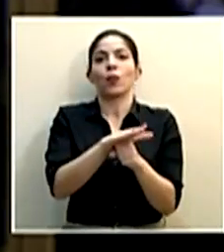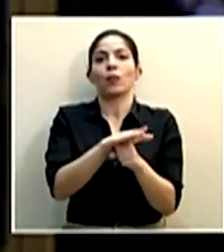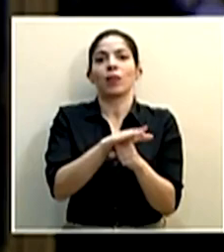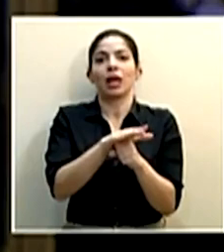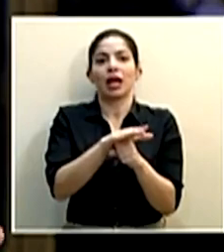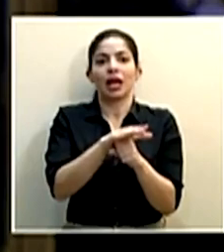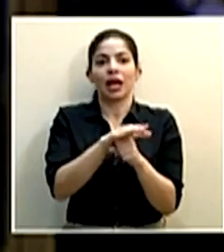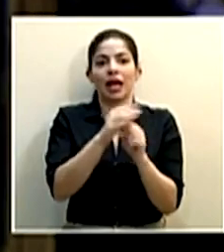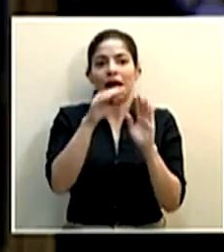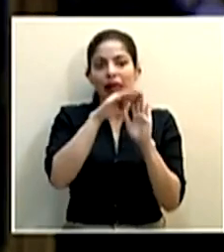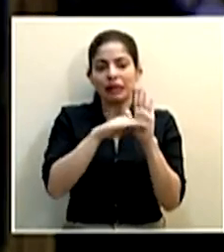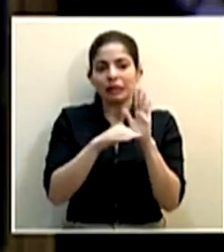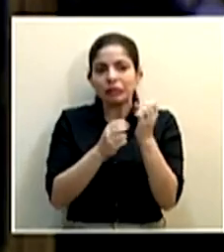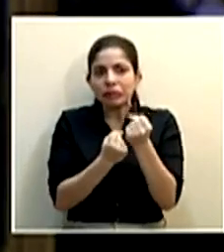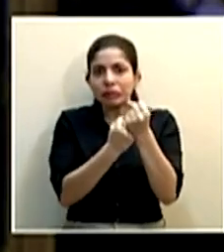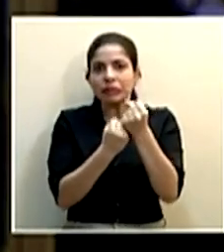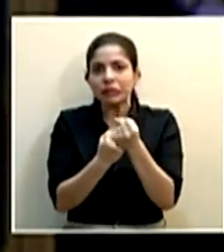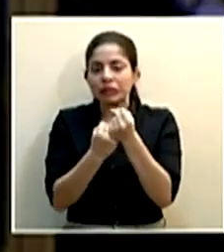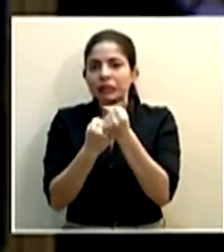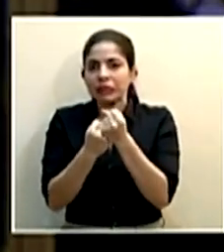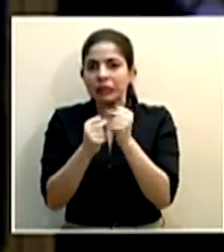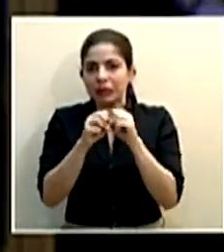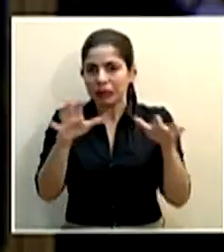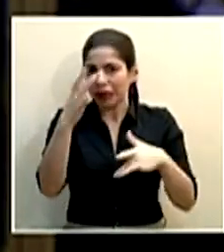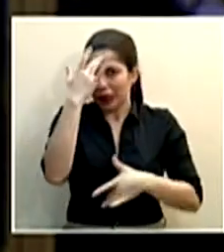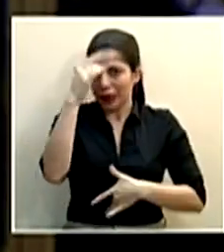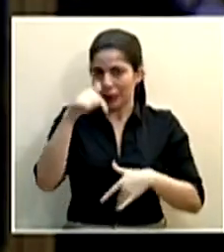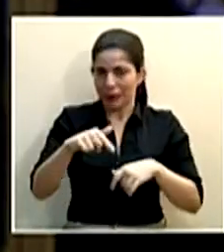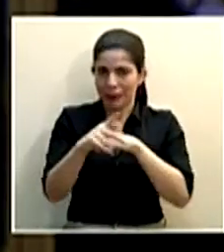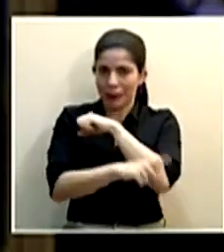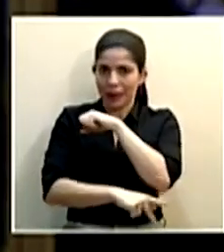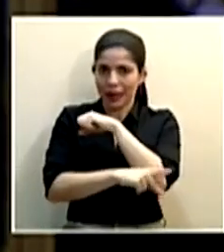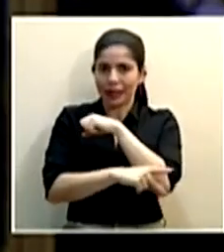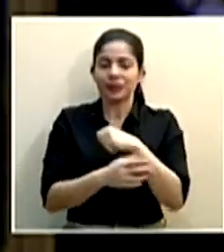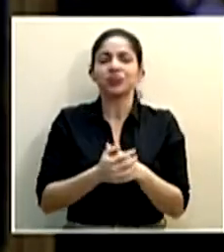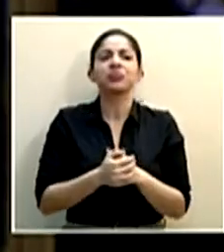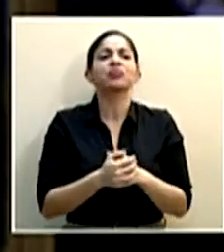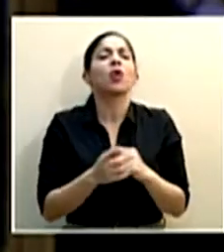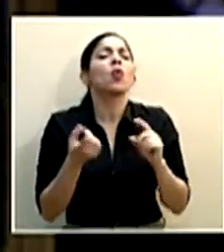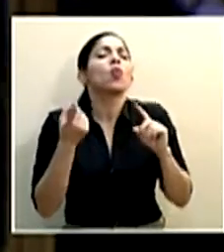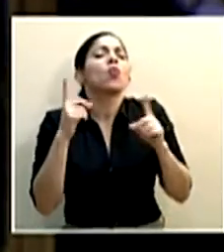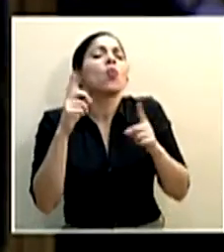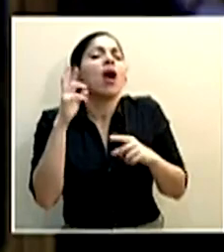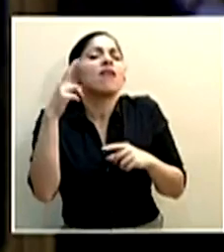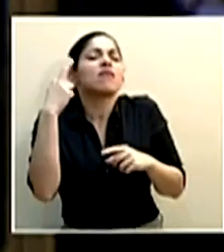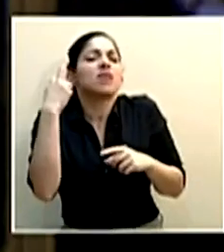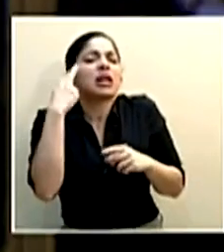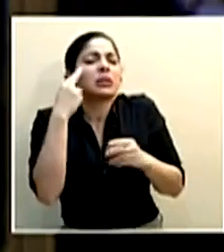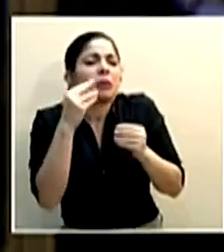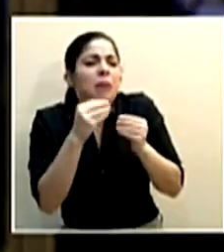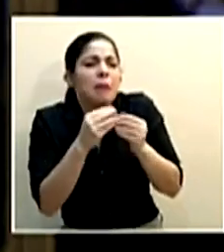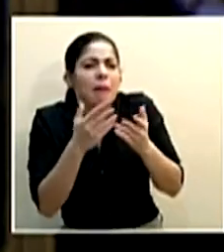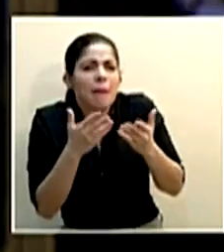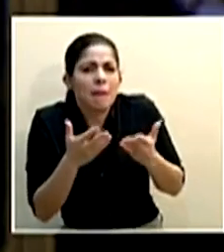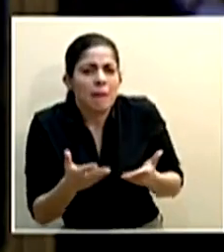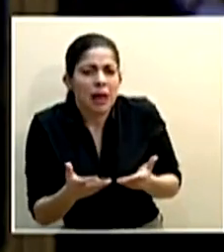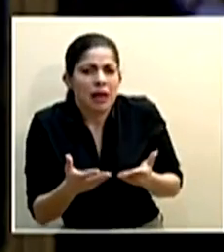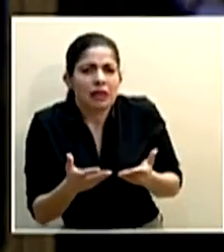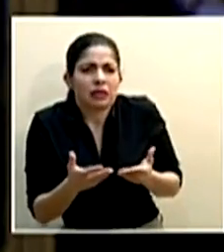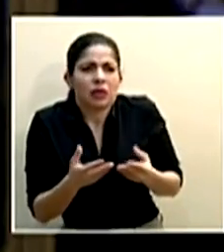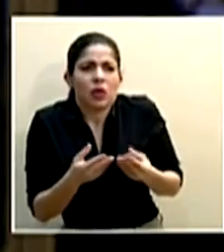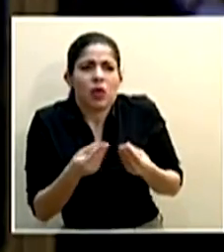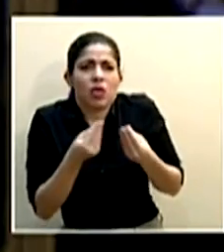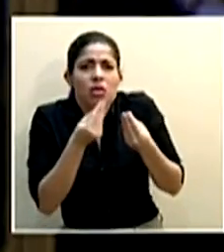amortiguamiento de los efectos de la pandemia en el país. ¿Qué razones de peso los llevan a ustedes